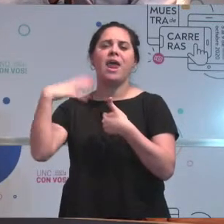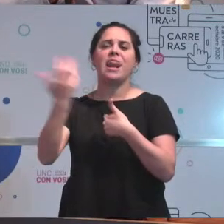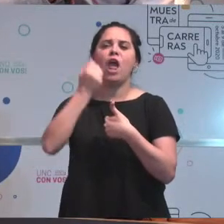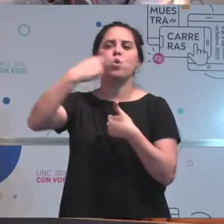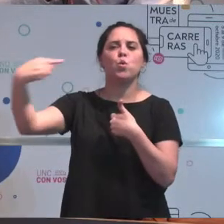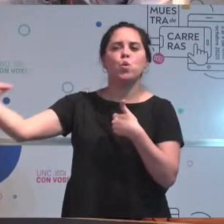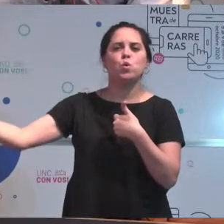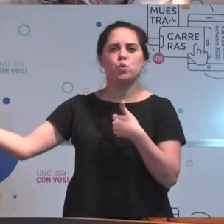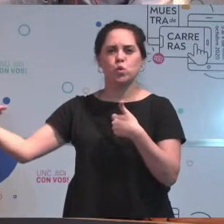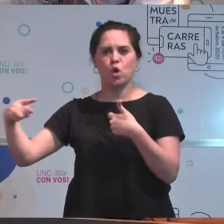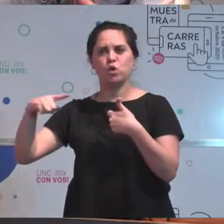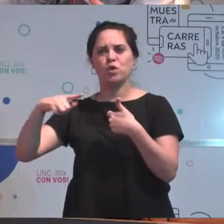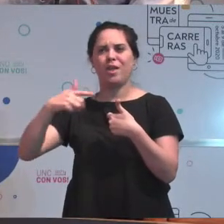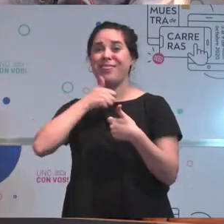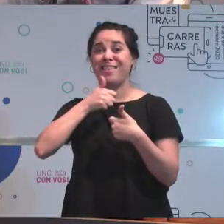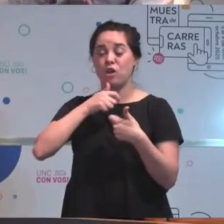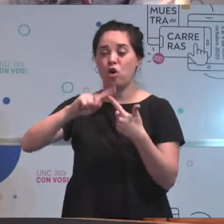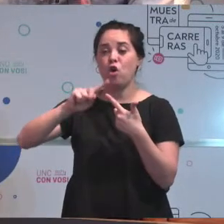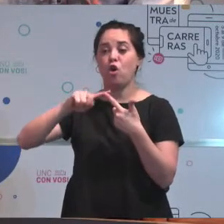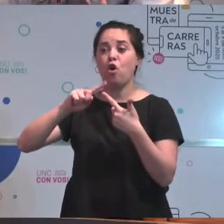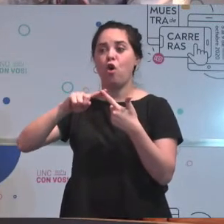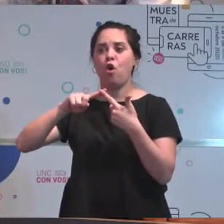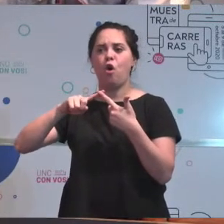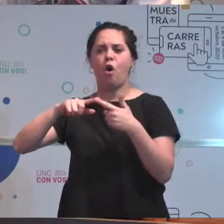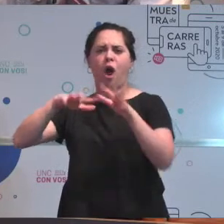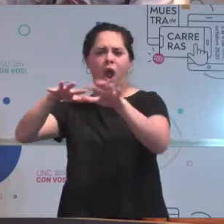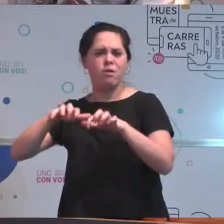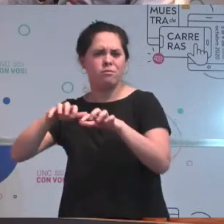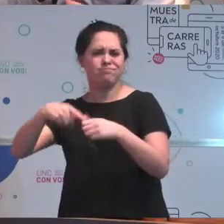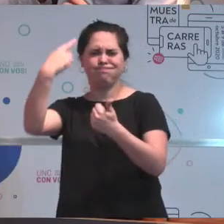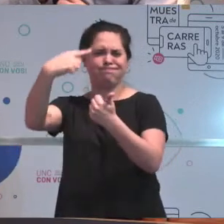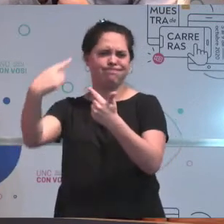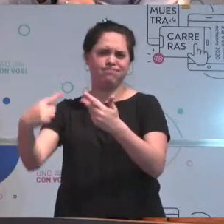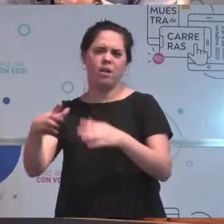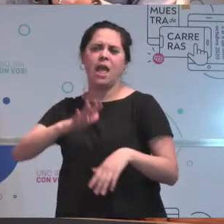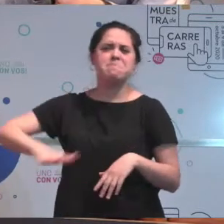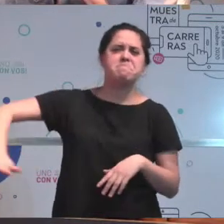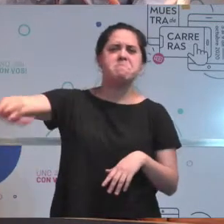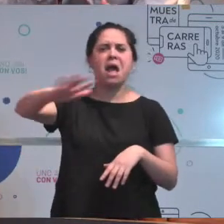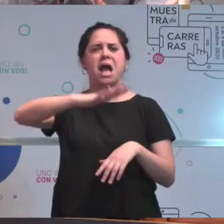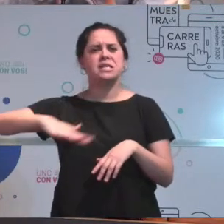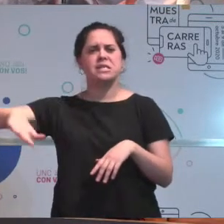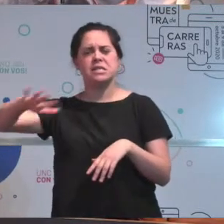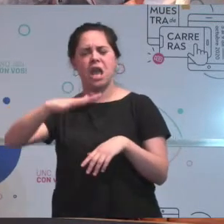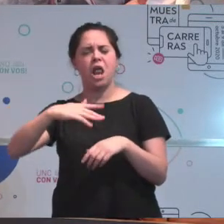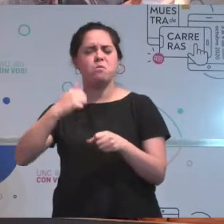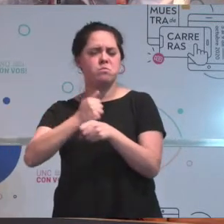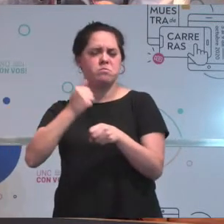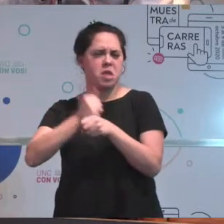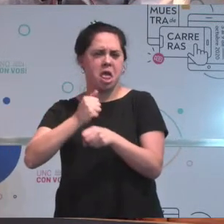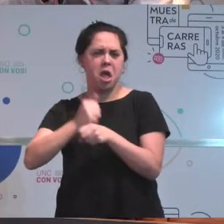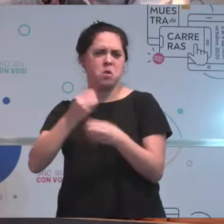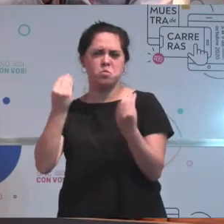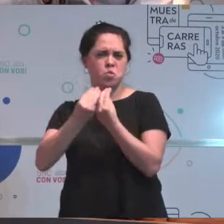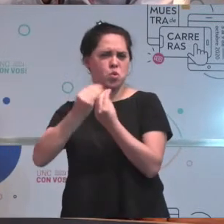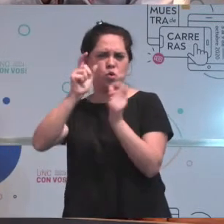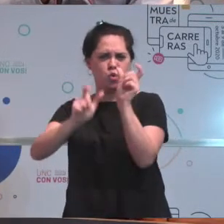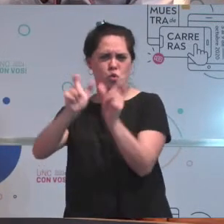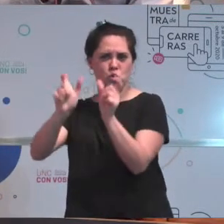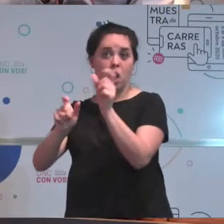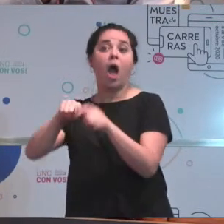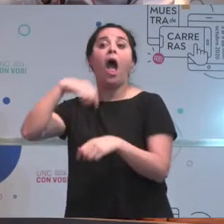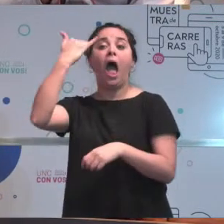Agricultura. Realmente es amplio en lo que son los infraestructuratos espaciales, en el Instituto Geográfico Nacional, es un agrimensor, director.